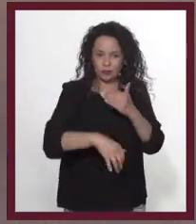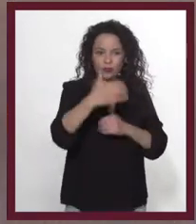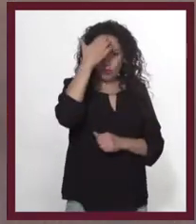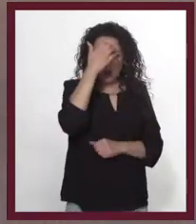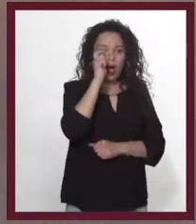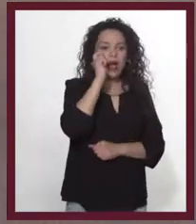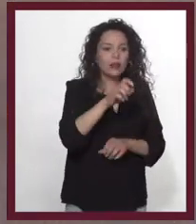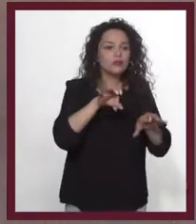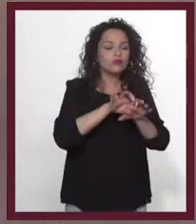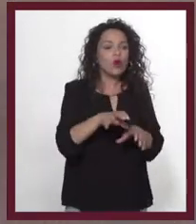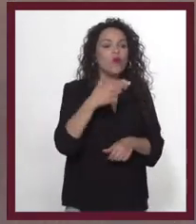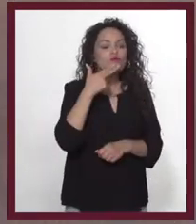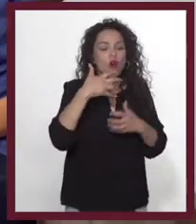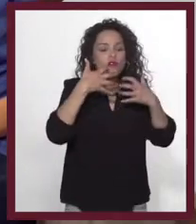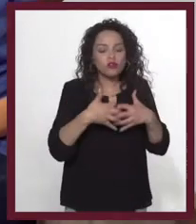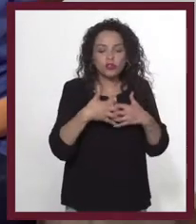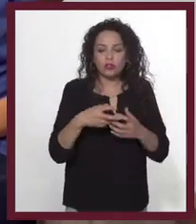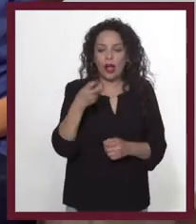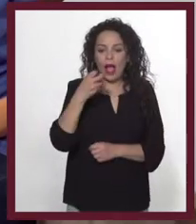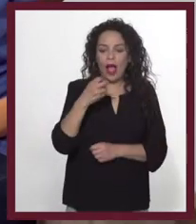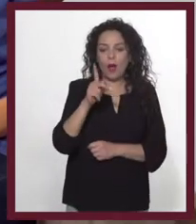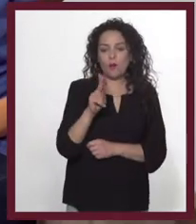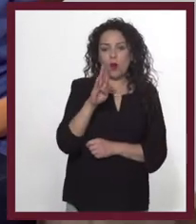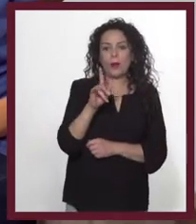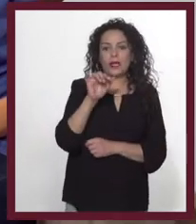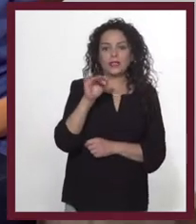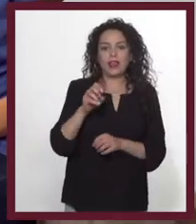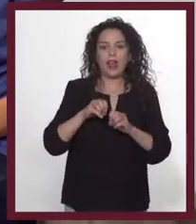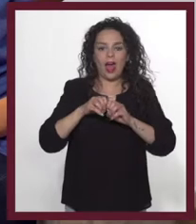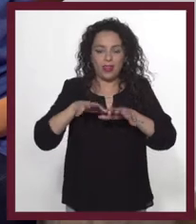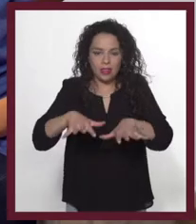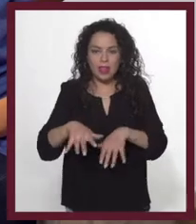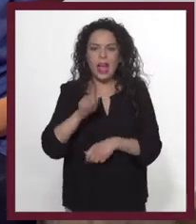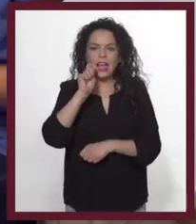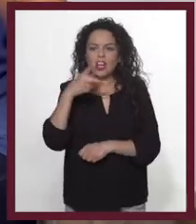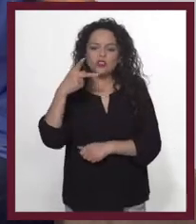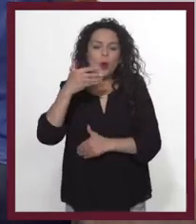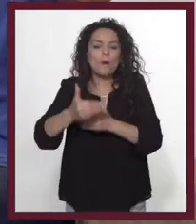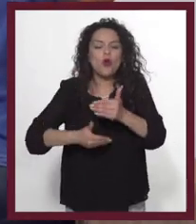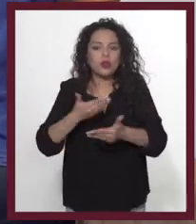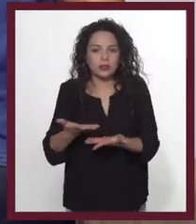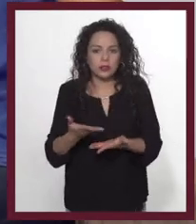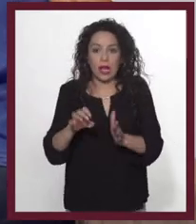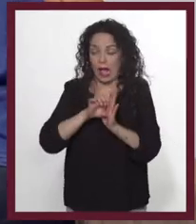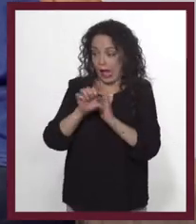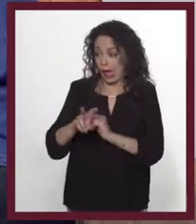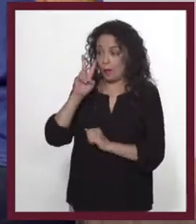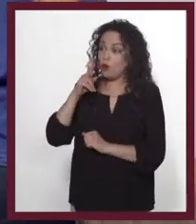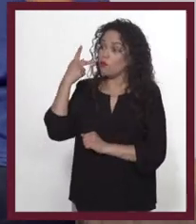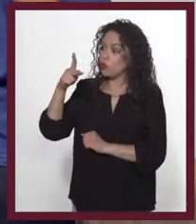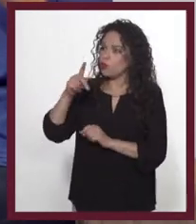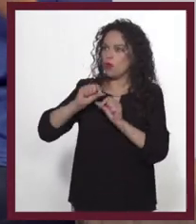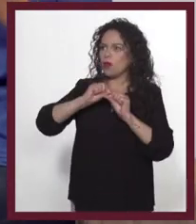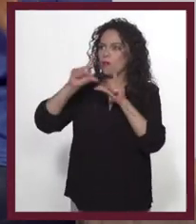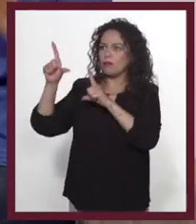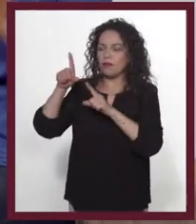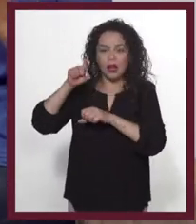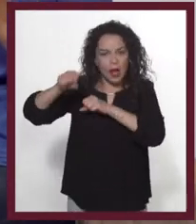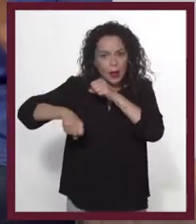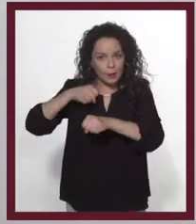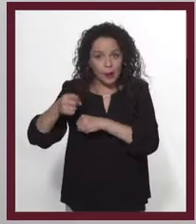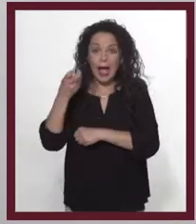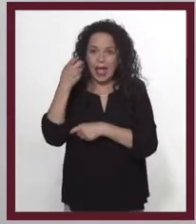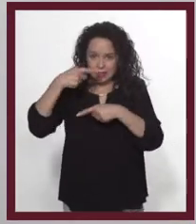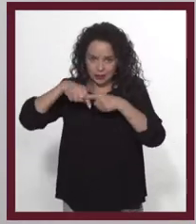vez conozcamos más y le damos un repaso a cómo funciona la publicidad y cuál es su proceso. ¿Qué tal si vemos tu anuncio de la bici y partimos de ahí?